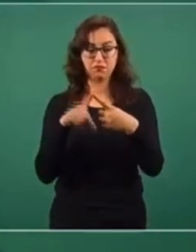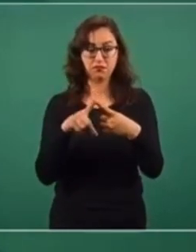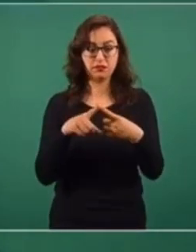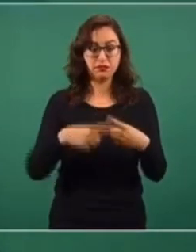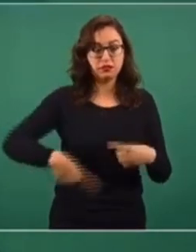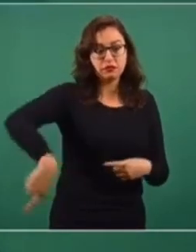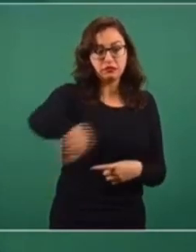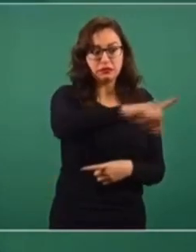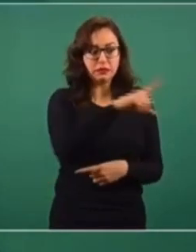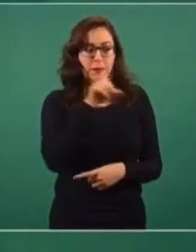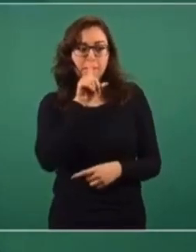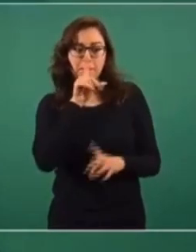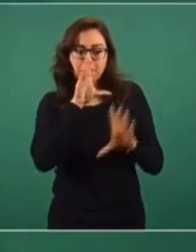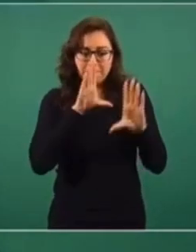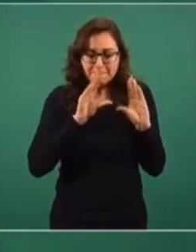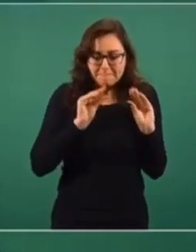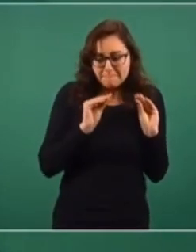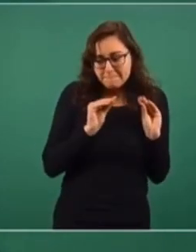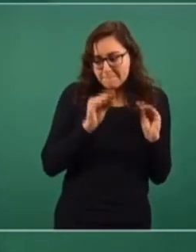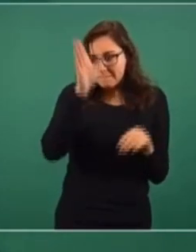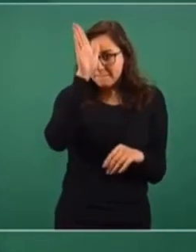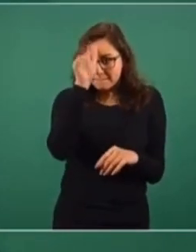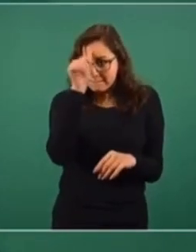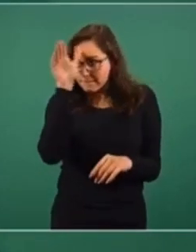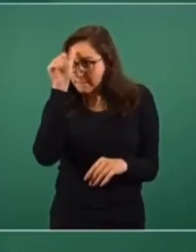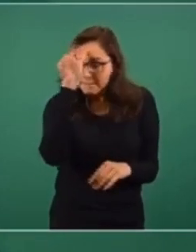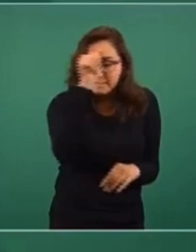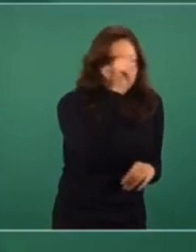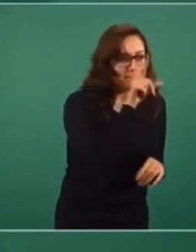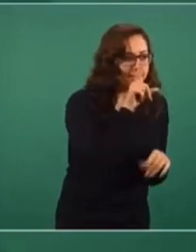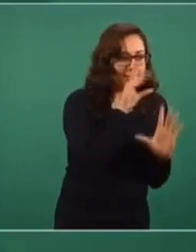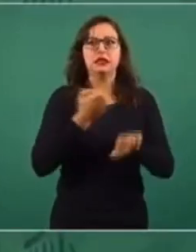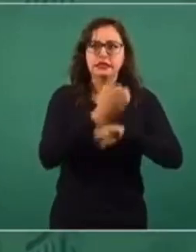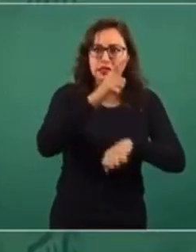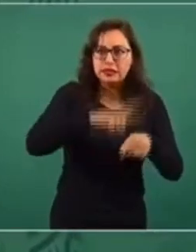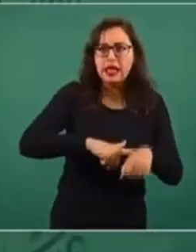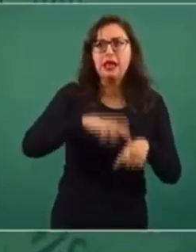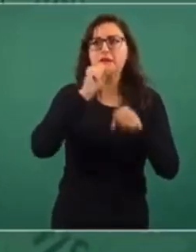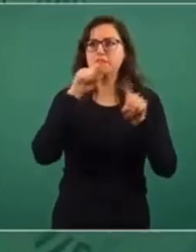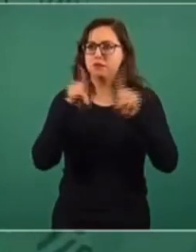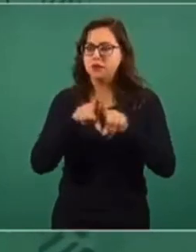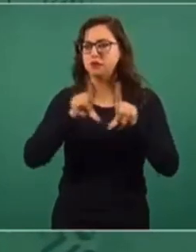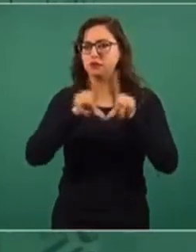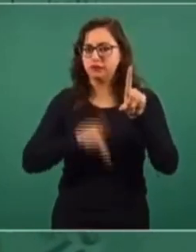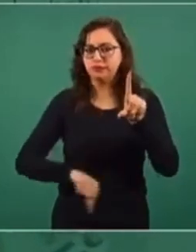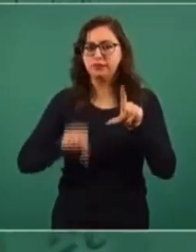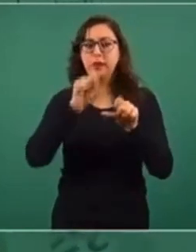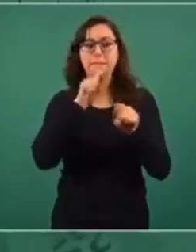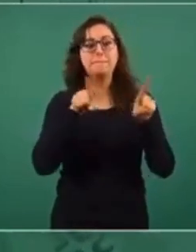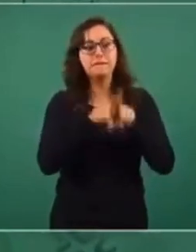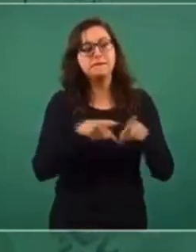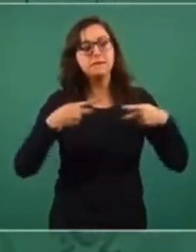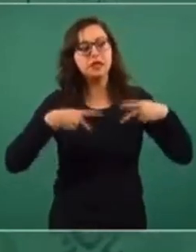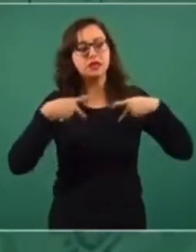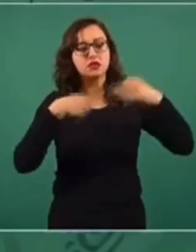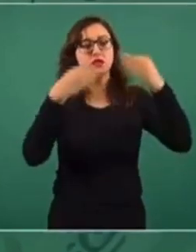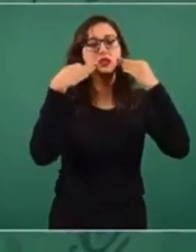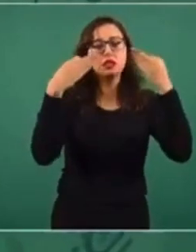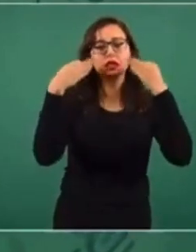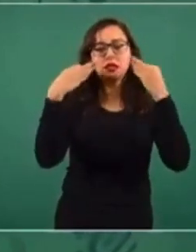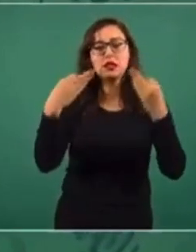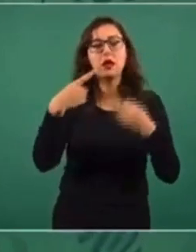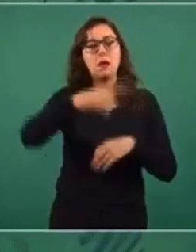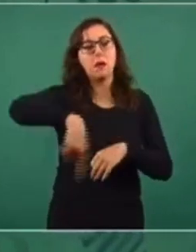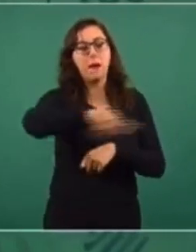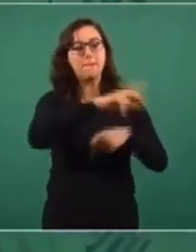pacto de silencio y eso tiene que ver con todo el acopio de información, en particular testigos o gente que